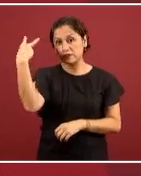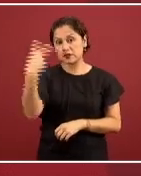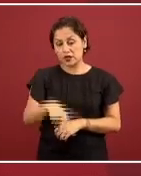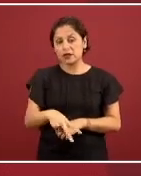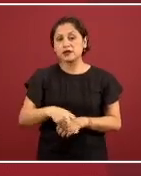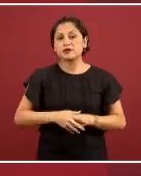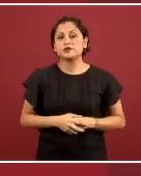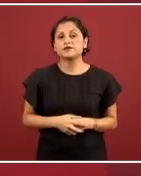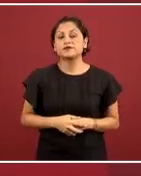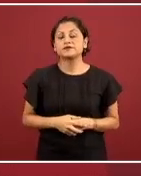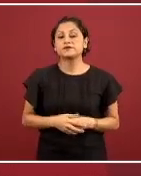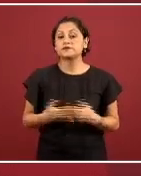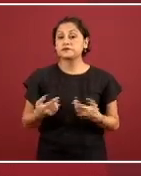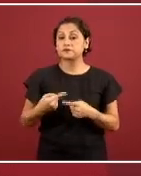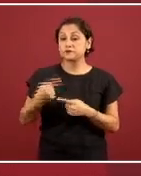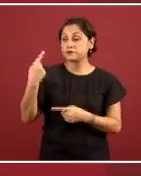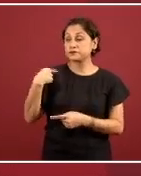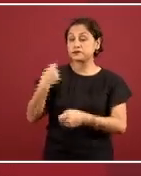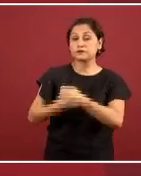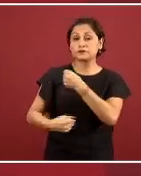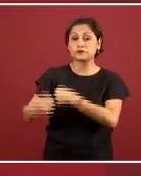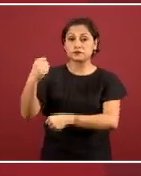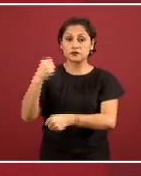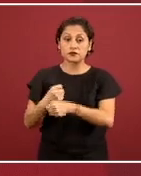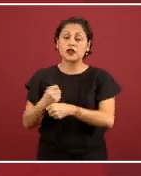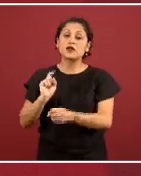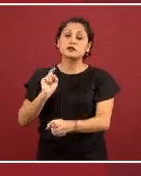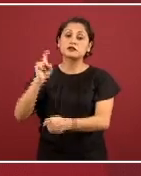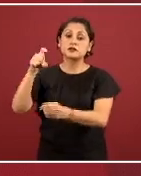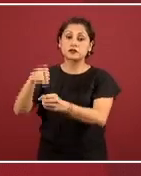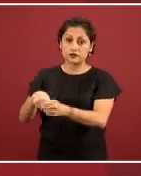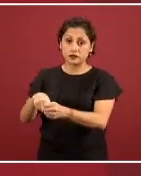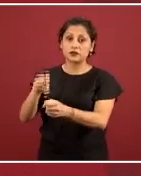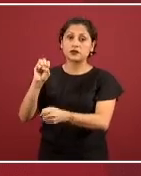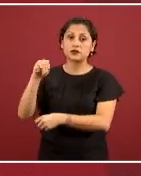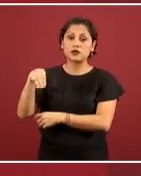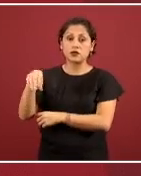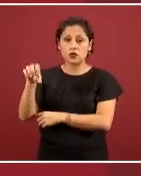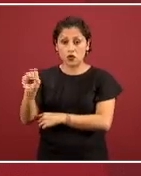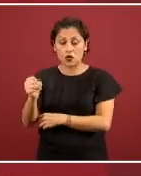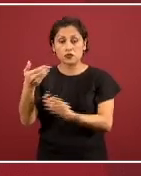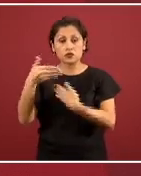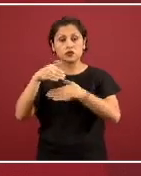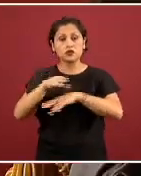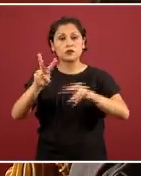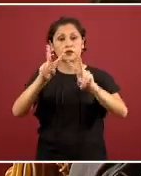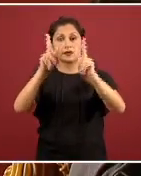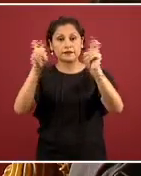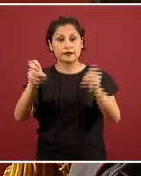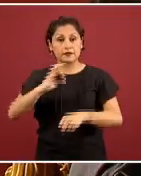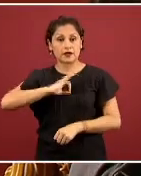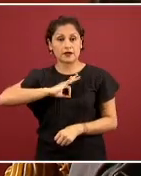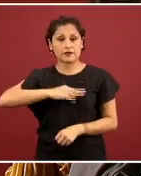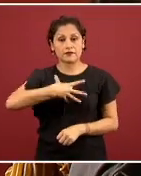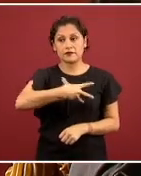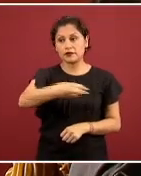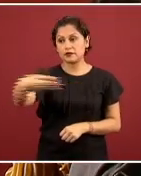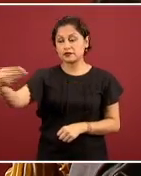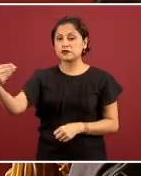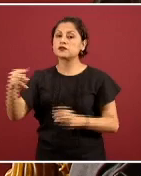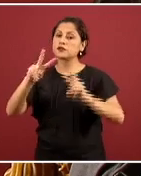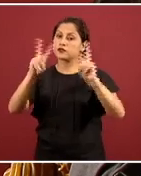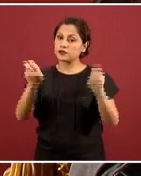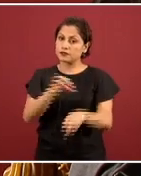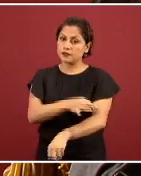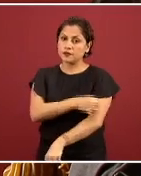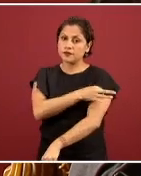años asesor de la Organización Mundial de la Salud en materia de enfermedades infecciosas y de vacunación. Y el doctor Santos